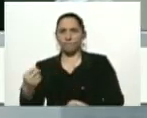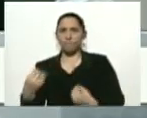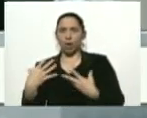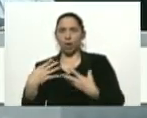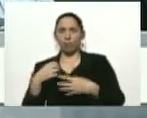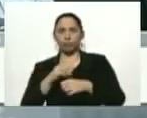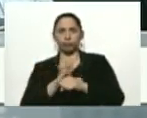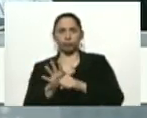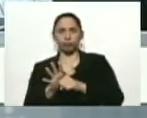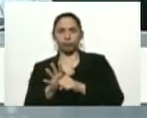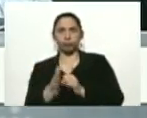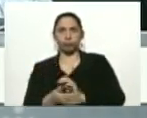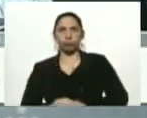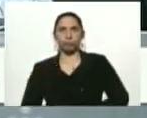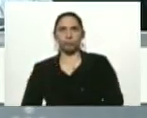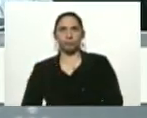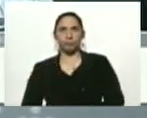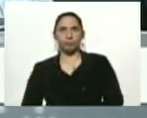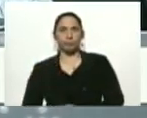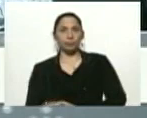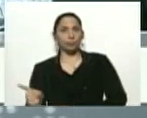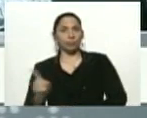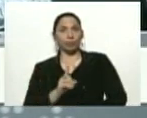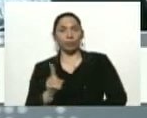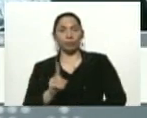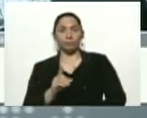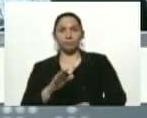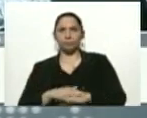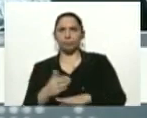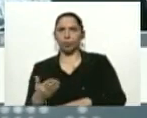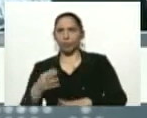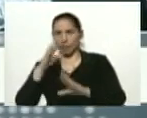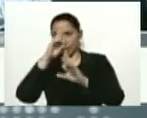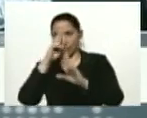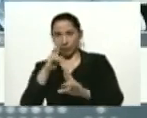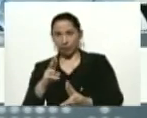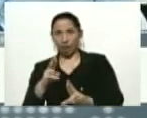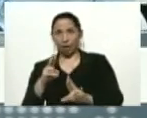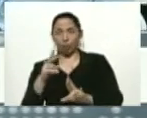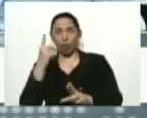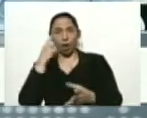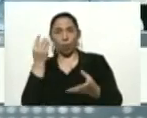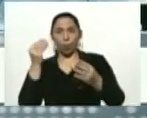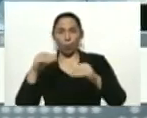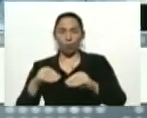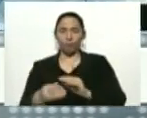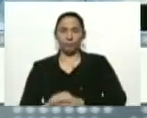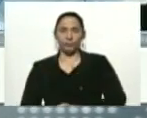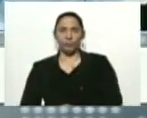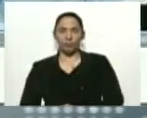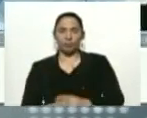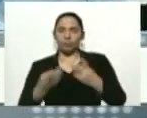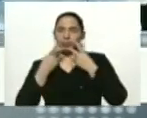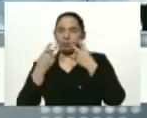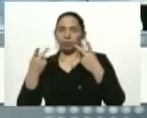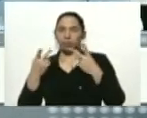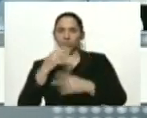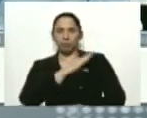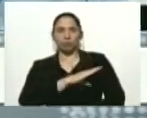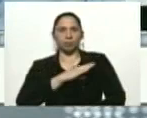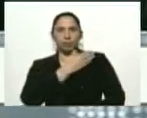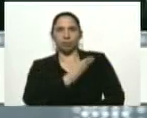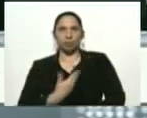COVID-19. Y no los ha tenido porque se han respetado los protocolos que han emanado de la Comisión